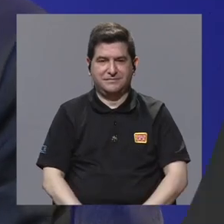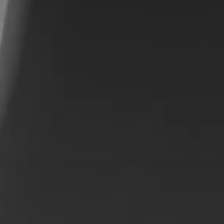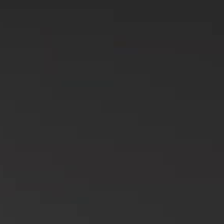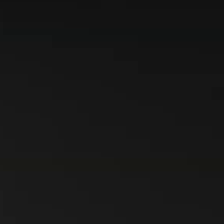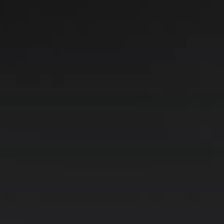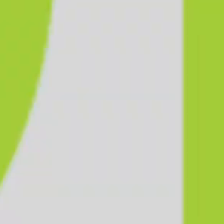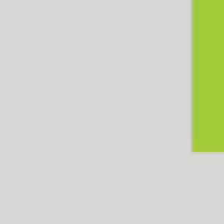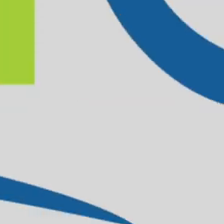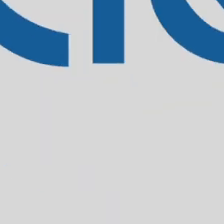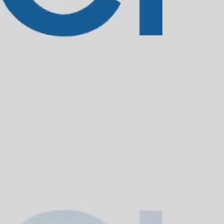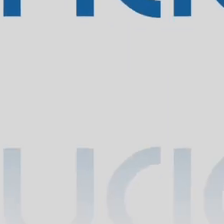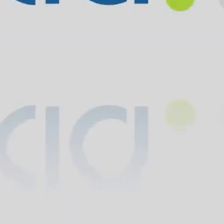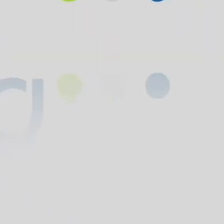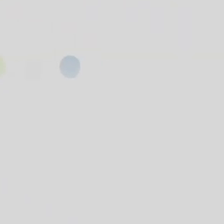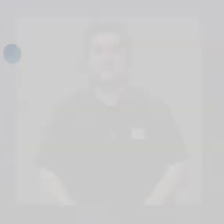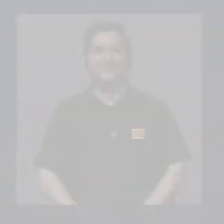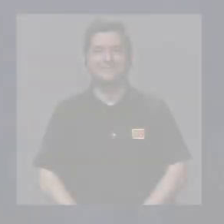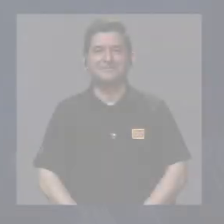Ya regresamos.